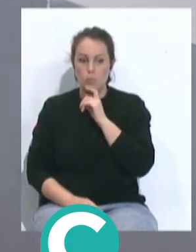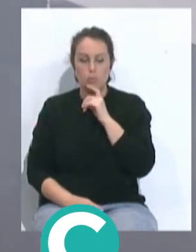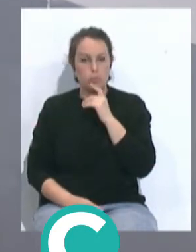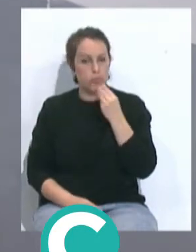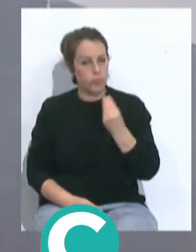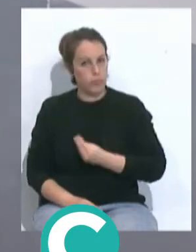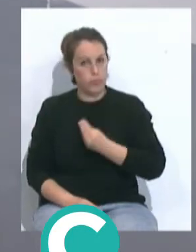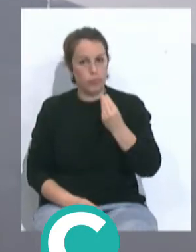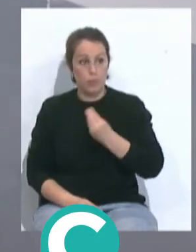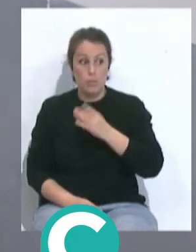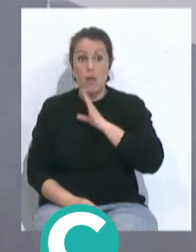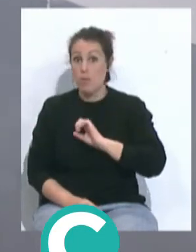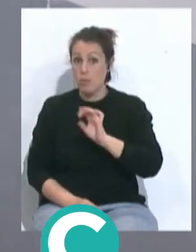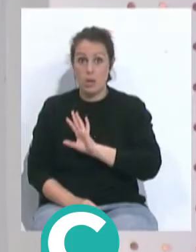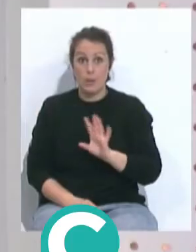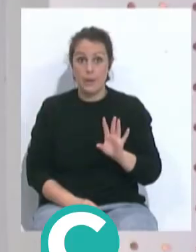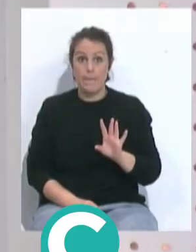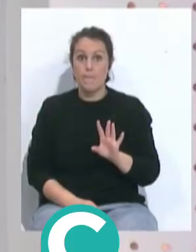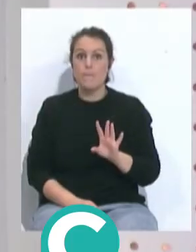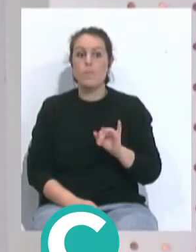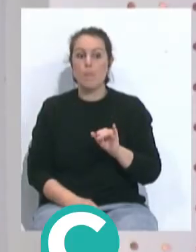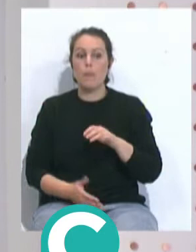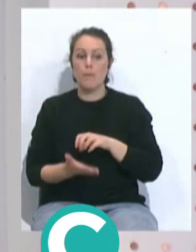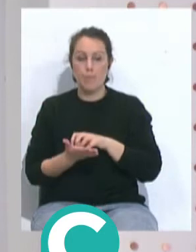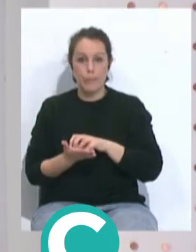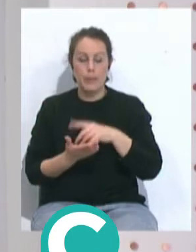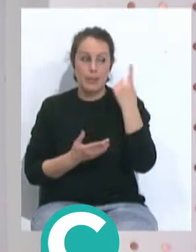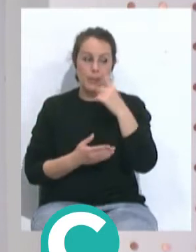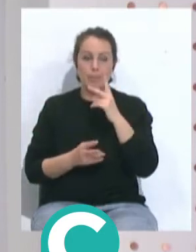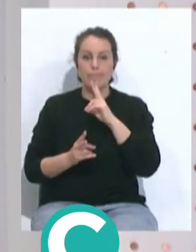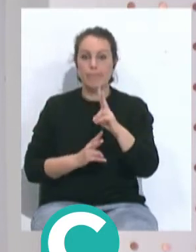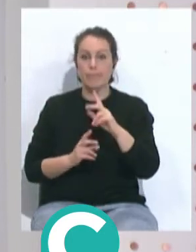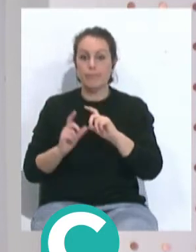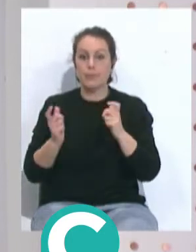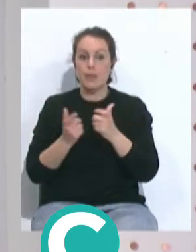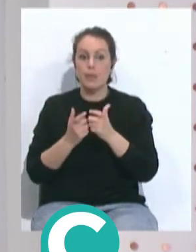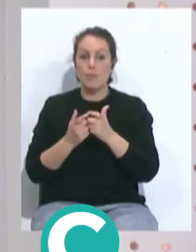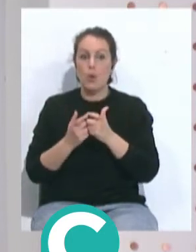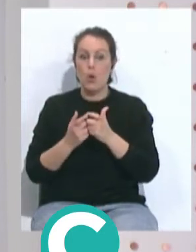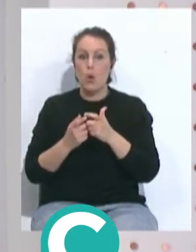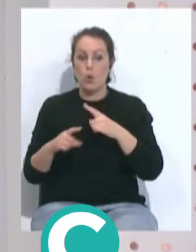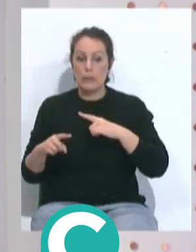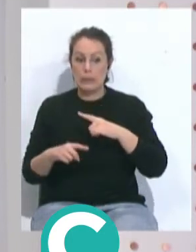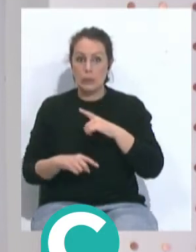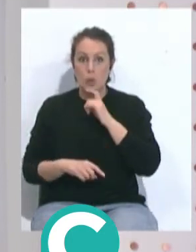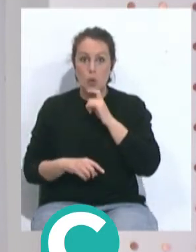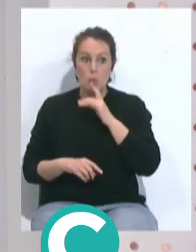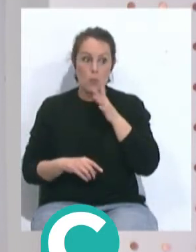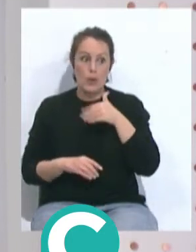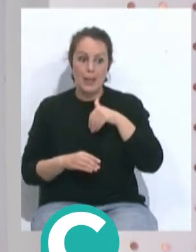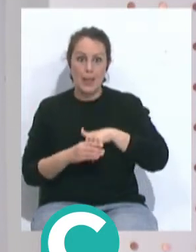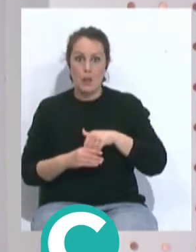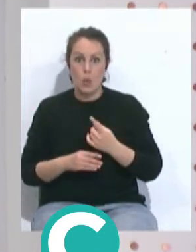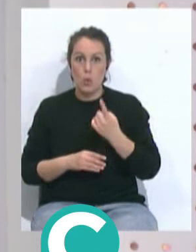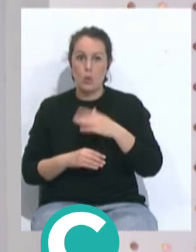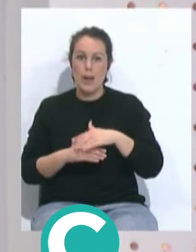buena, por no decir excelente. Sí, teníamos esa incertidumbre de saber cómo iba a responder el equipo de Sergio frente a uno de los candidatos a